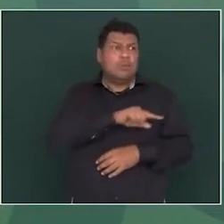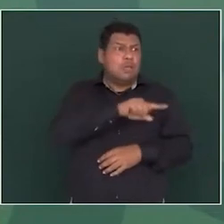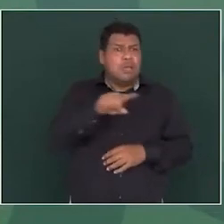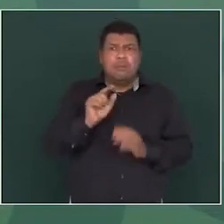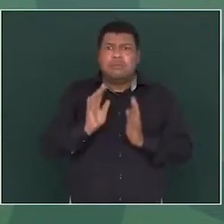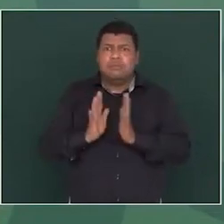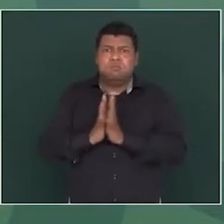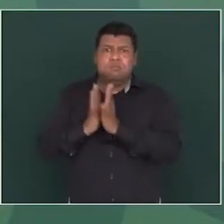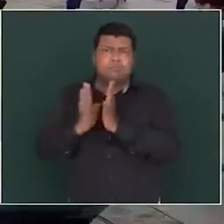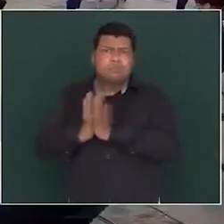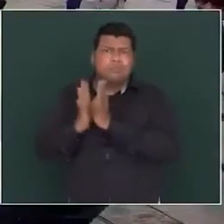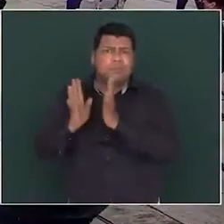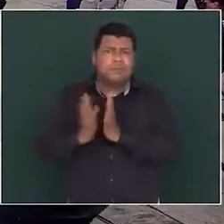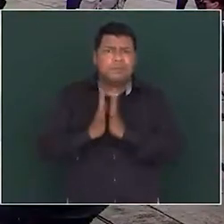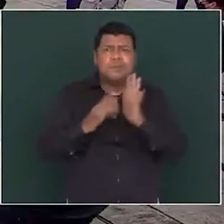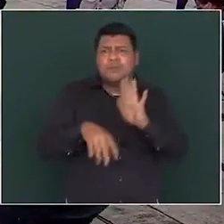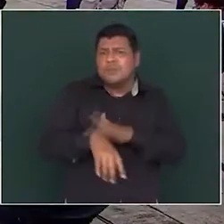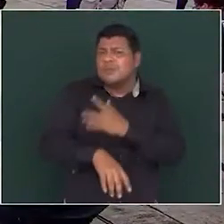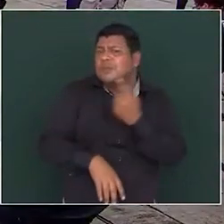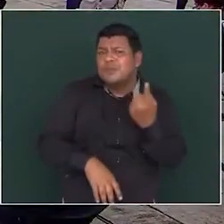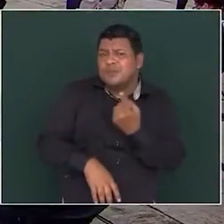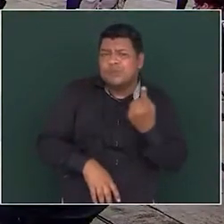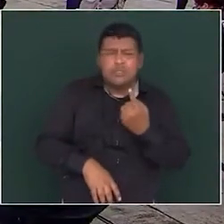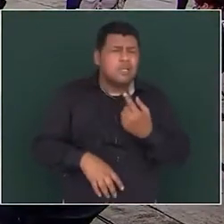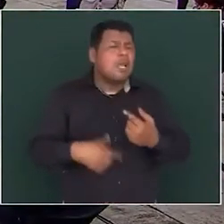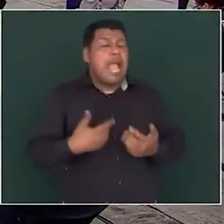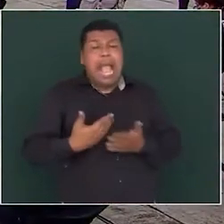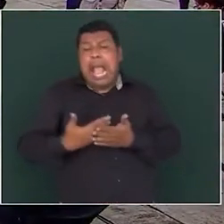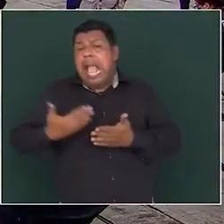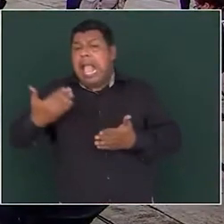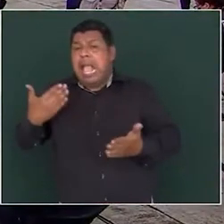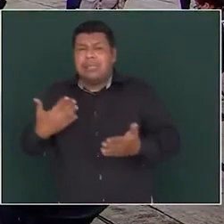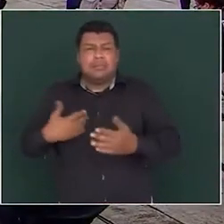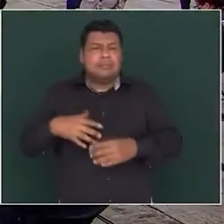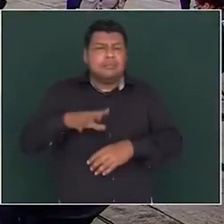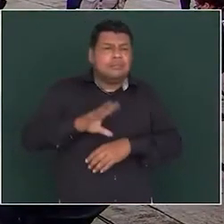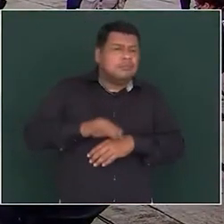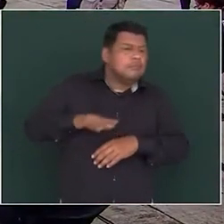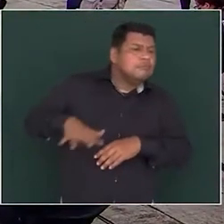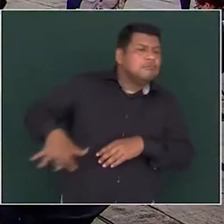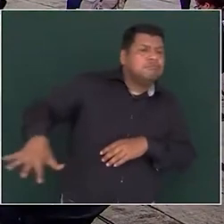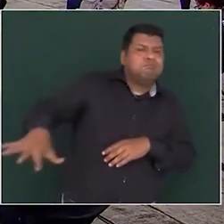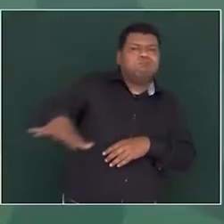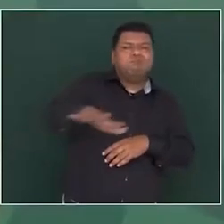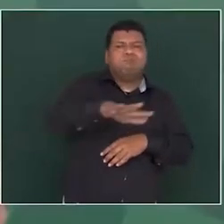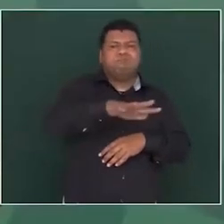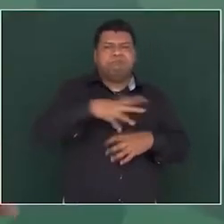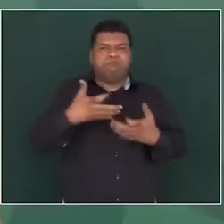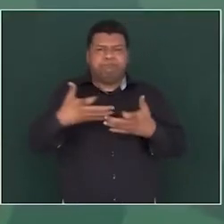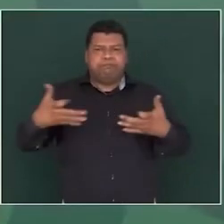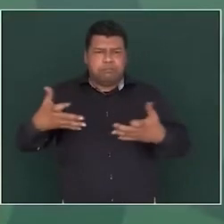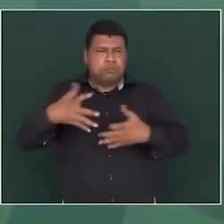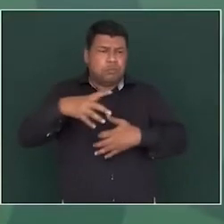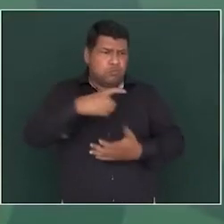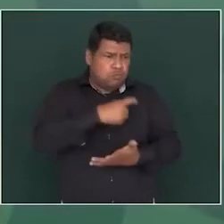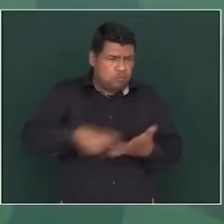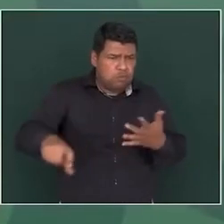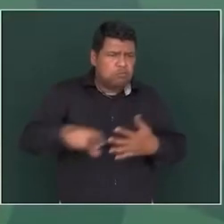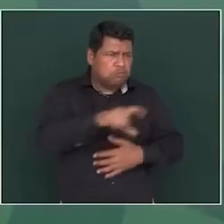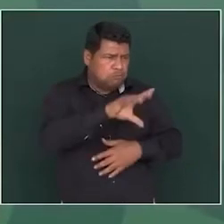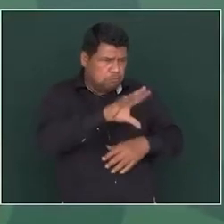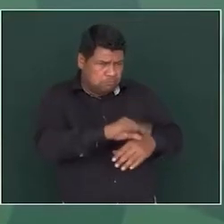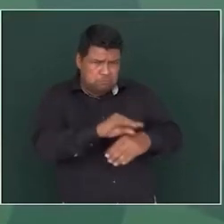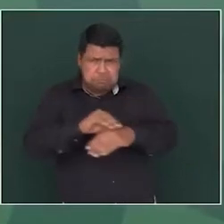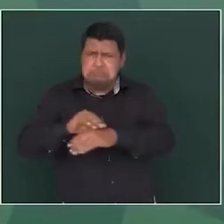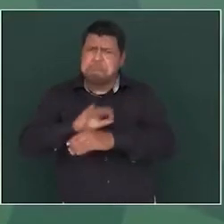porque fueron quienes nos permitieron el adquirir toda la la parte de terrenos que se